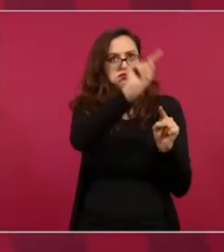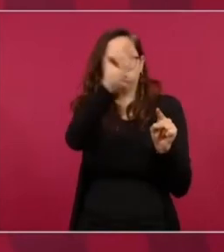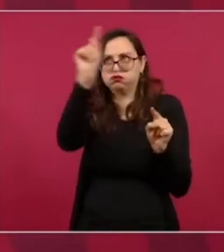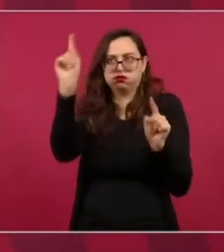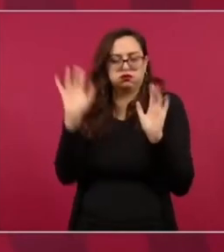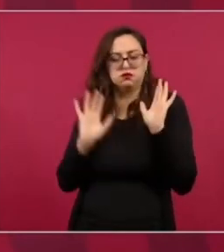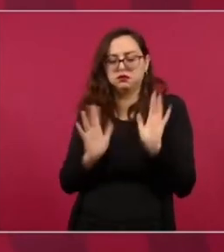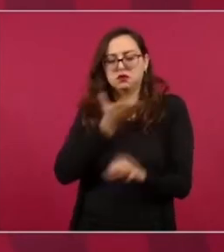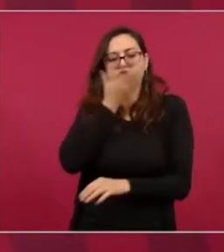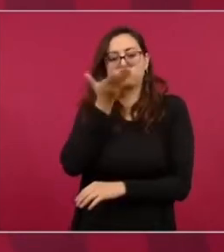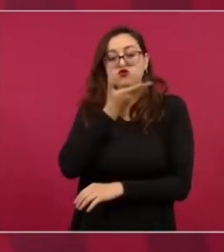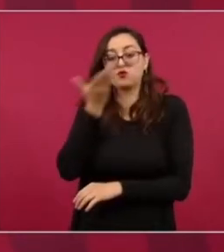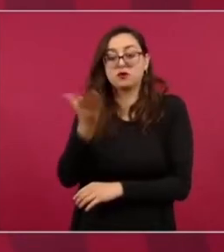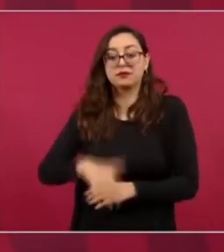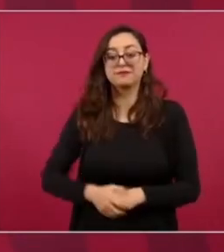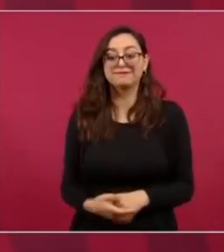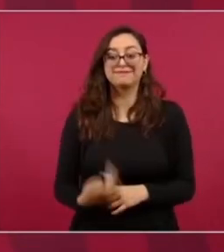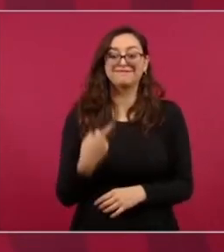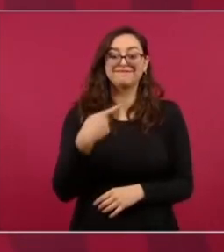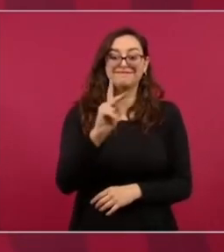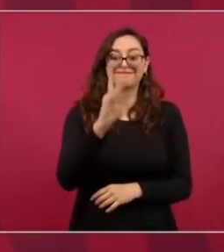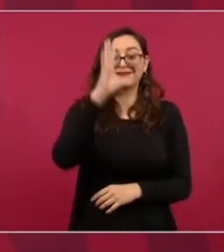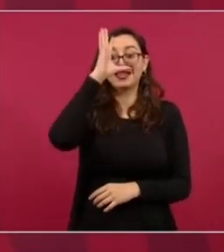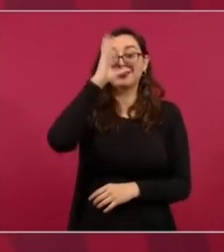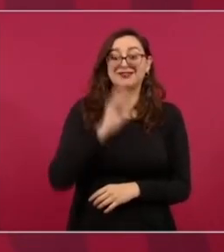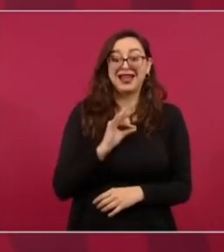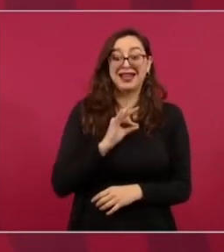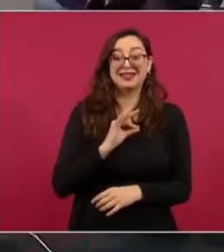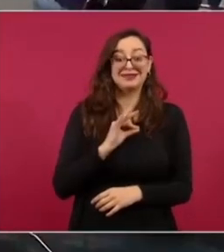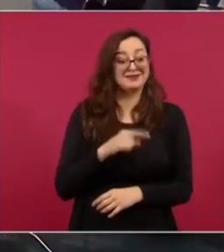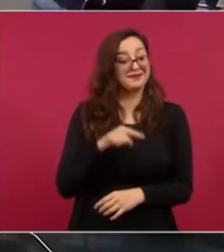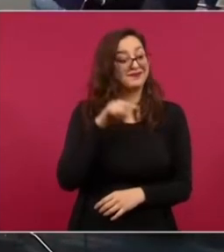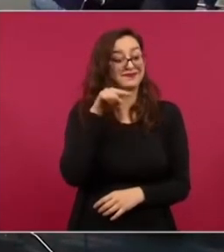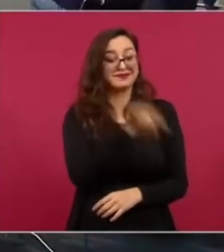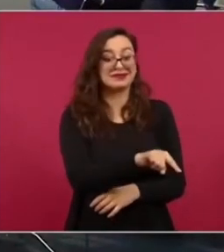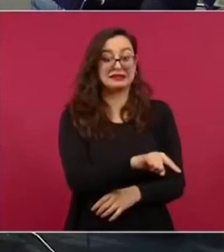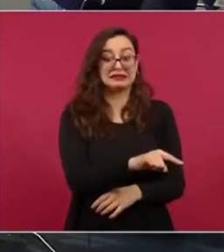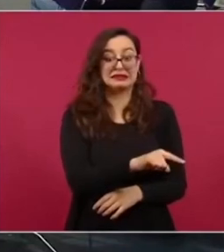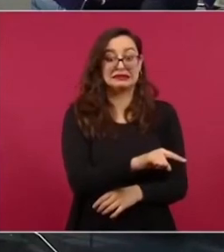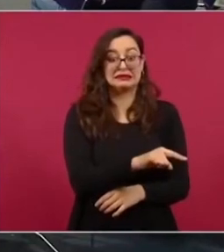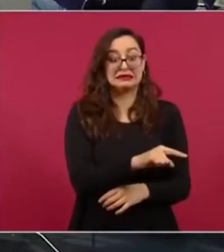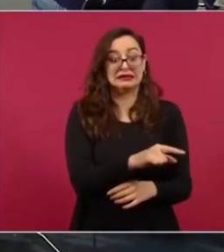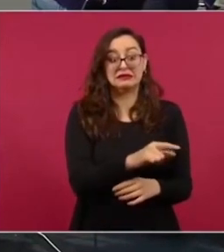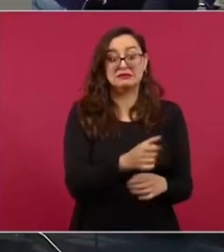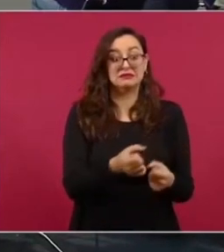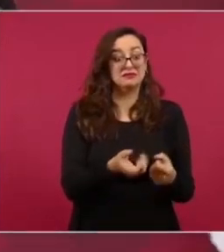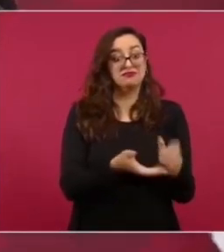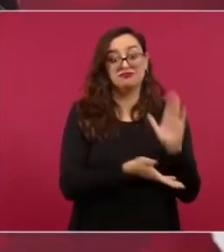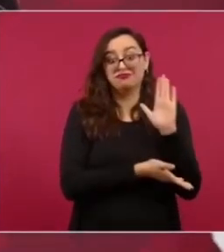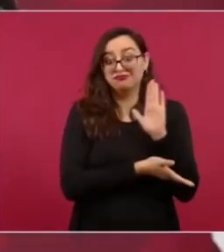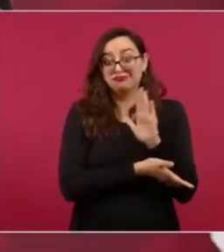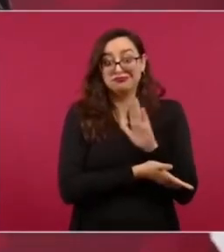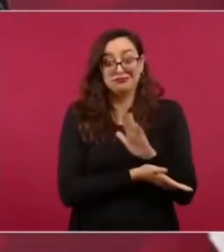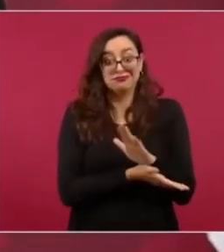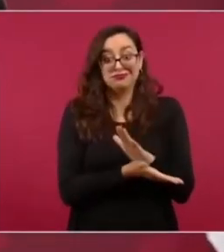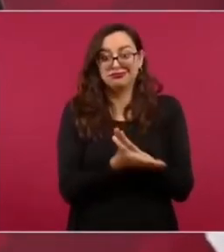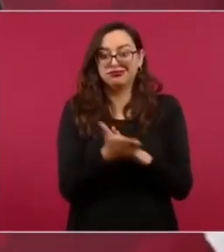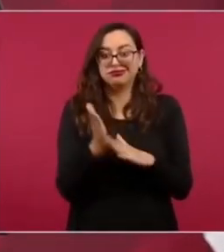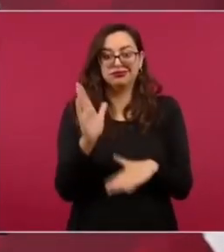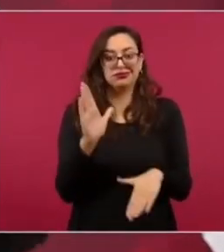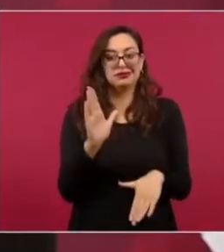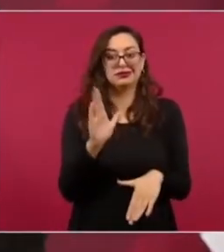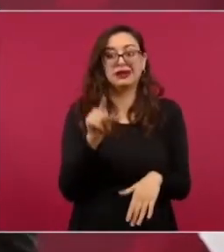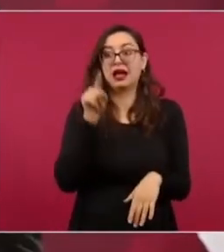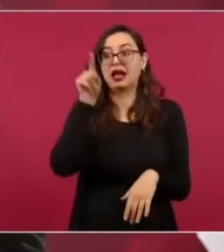pero al poco tiempo tomaron la